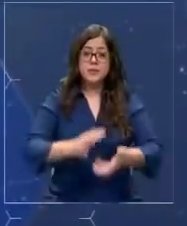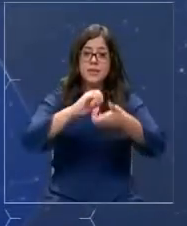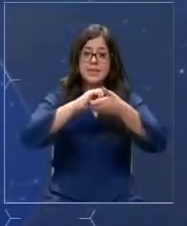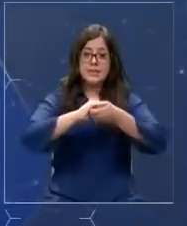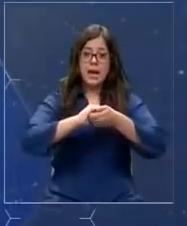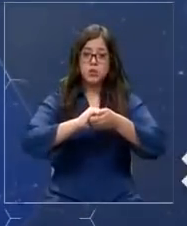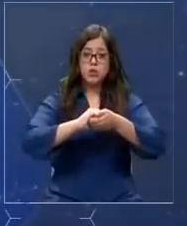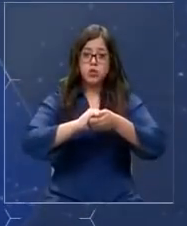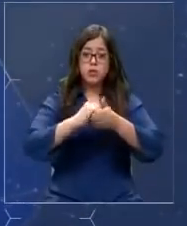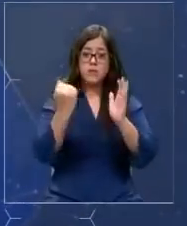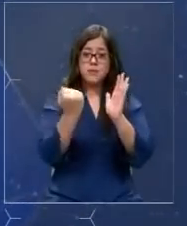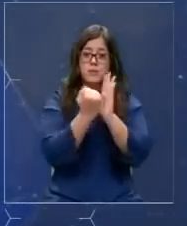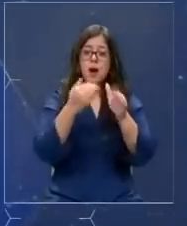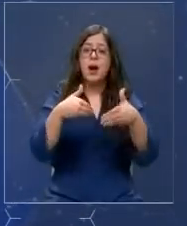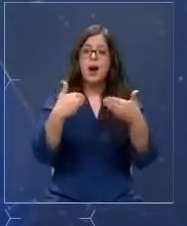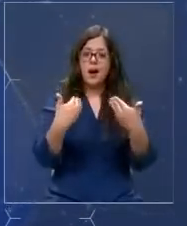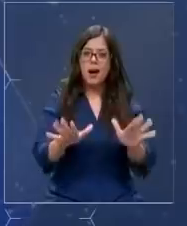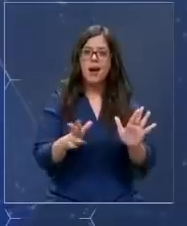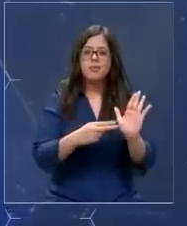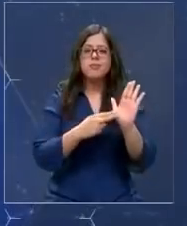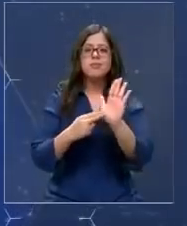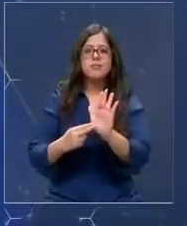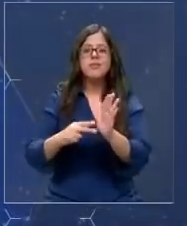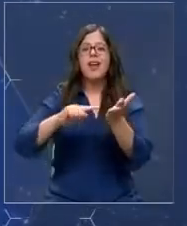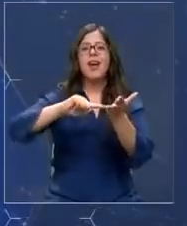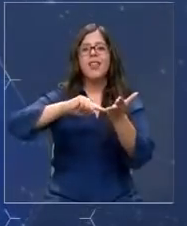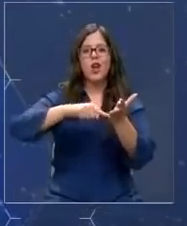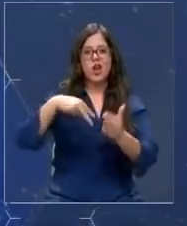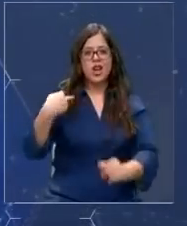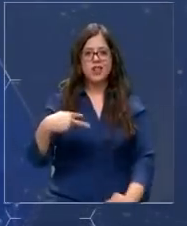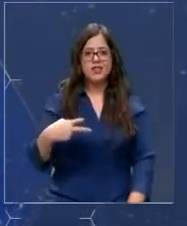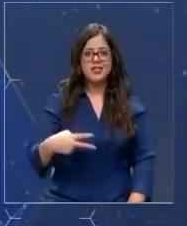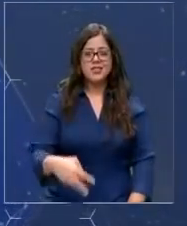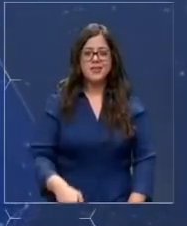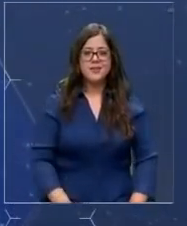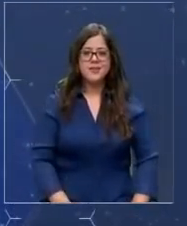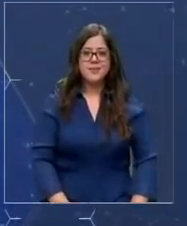Samsung presentó Tecno Noticias.